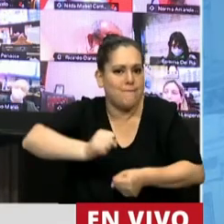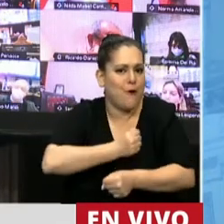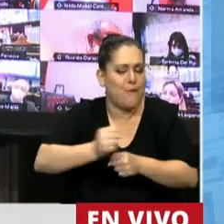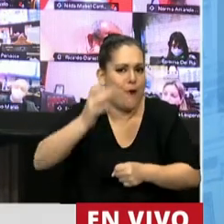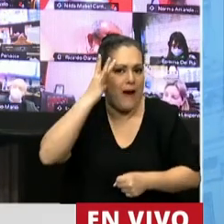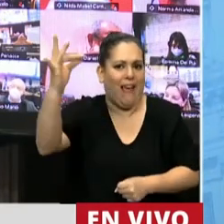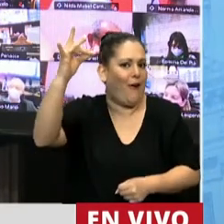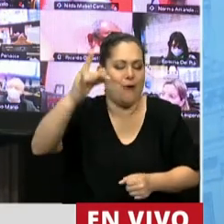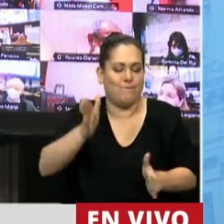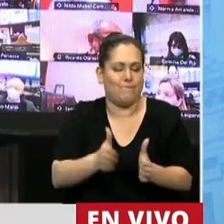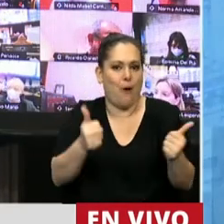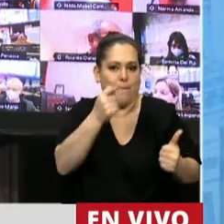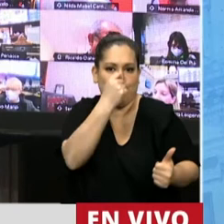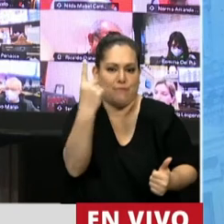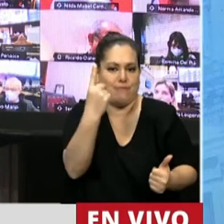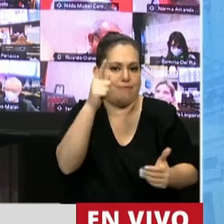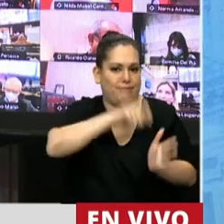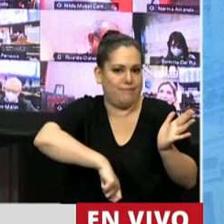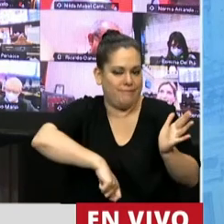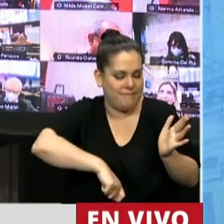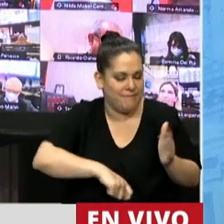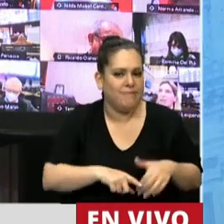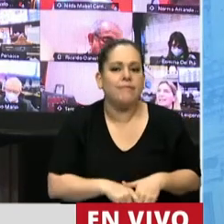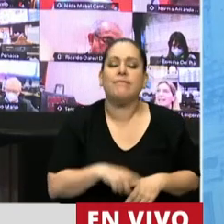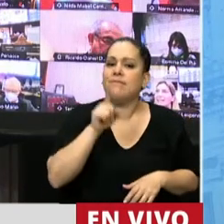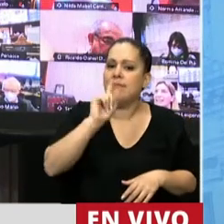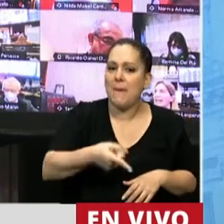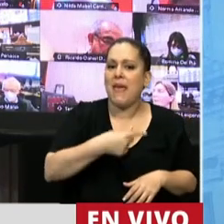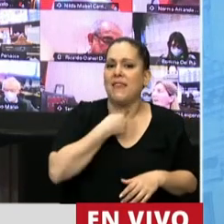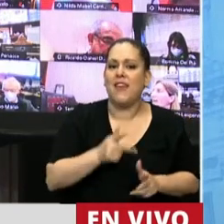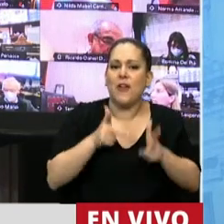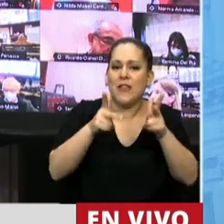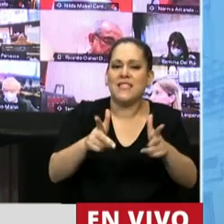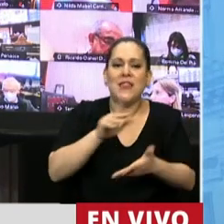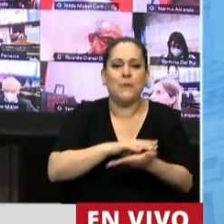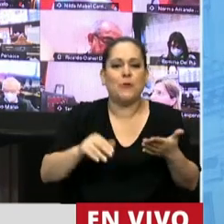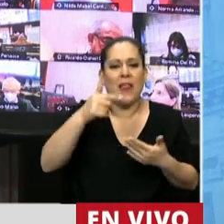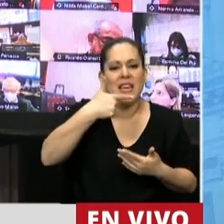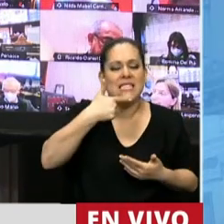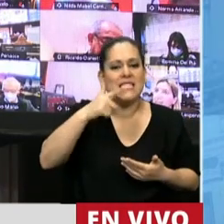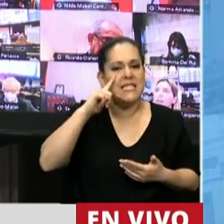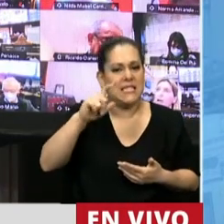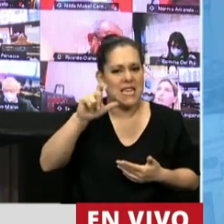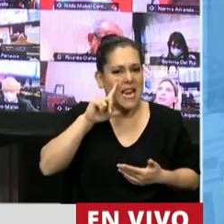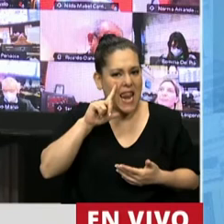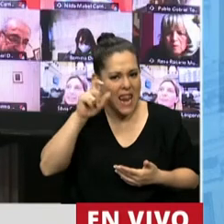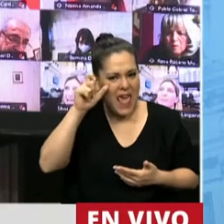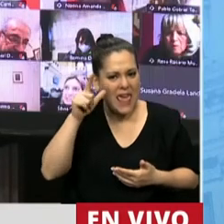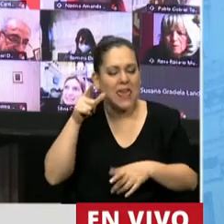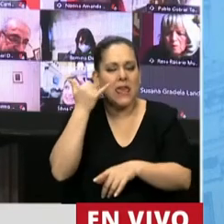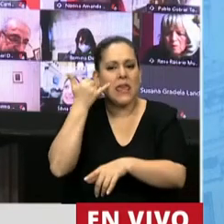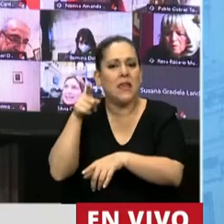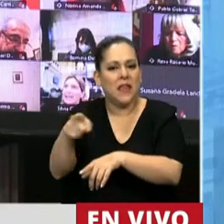Y para terminar, no quisiera dejar de mencionar y adherir a las palabras de la diputada Sillay del rol fundamental de la